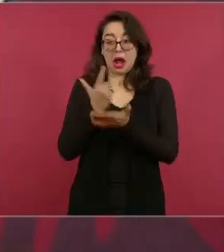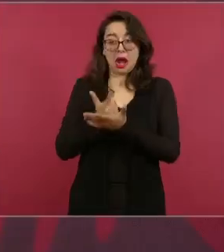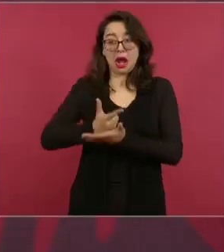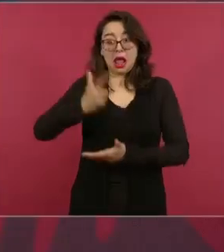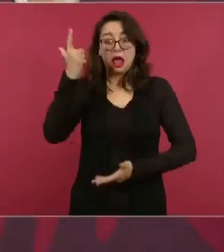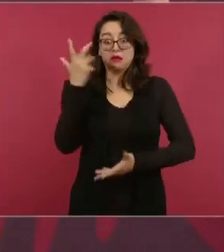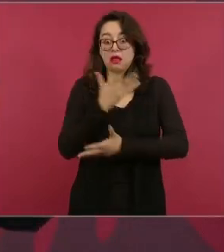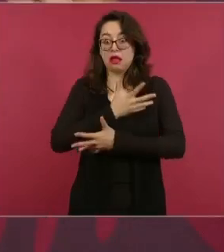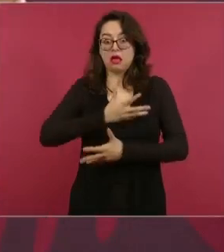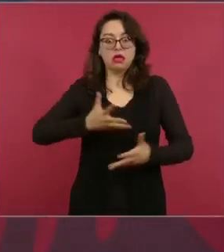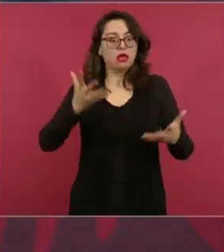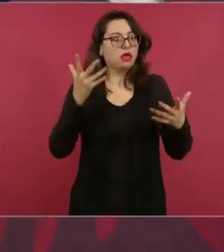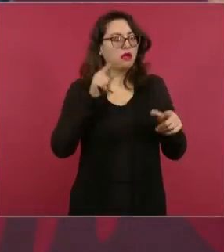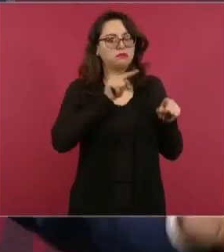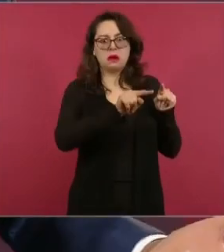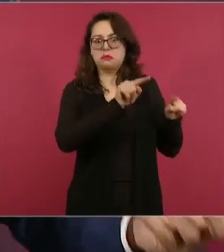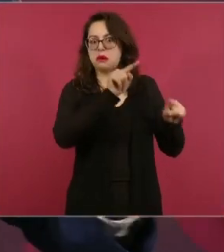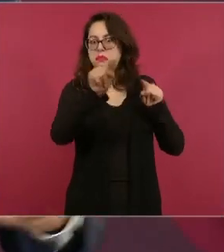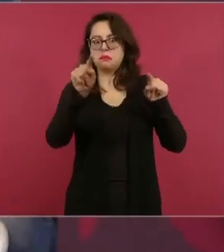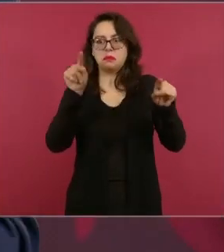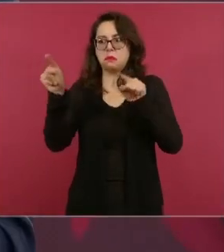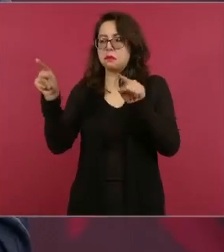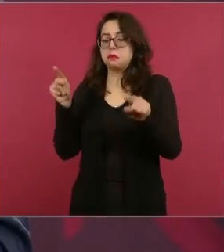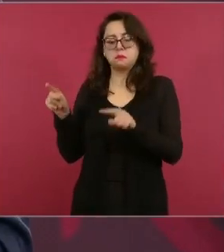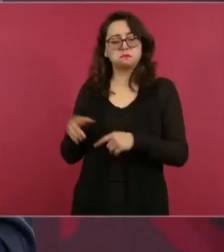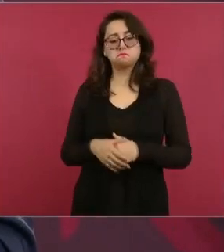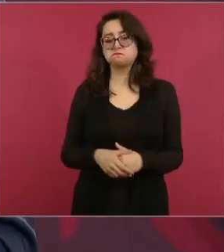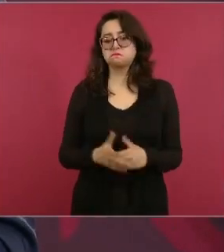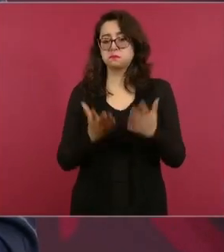excesivas, o sea, consumo de droga